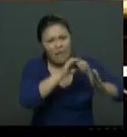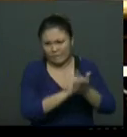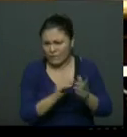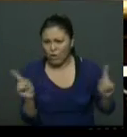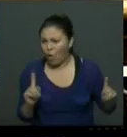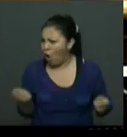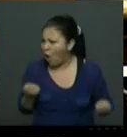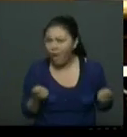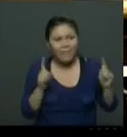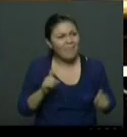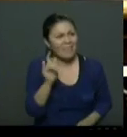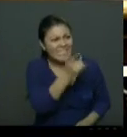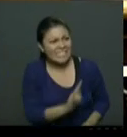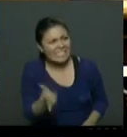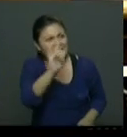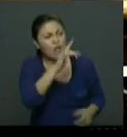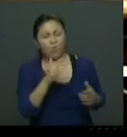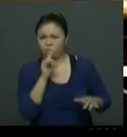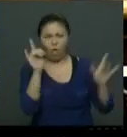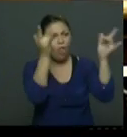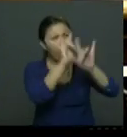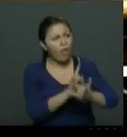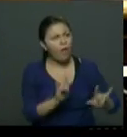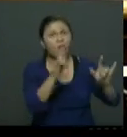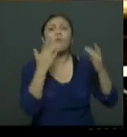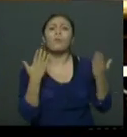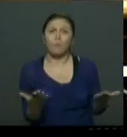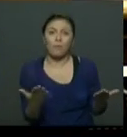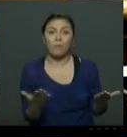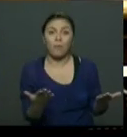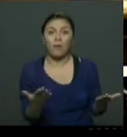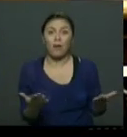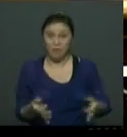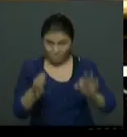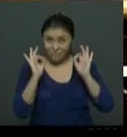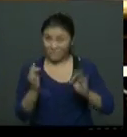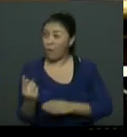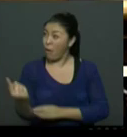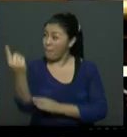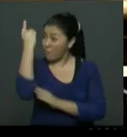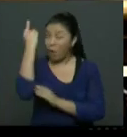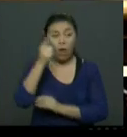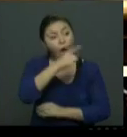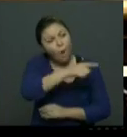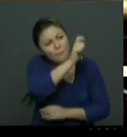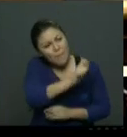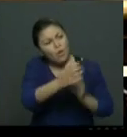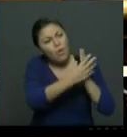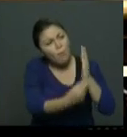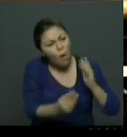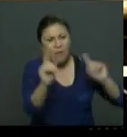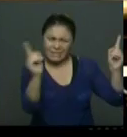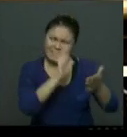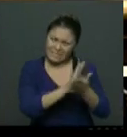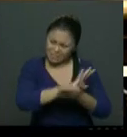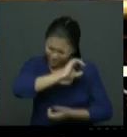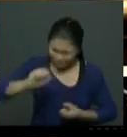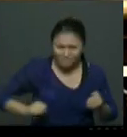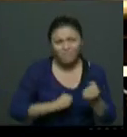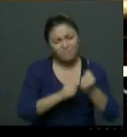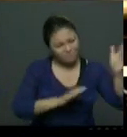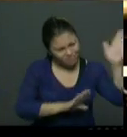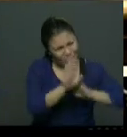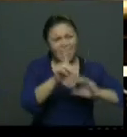vía esta clientelización que puede ejercer el Estado. No son políticas orientadas a superar las condiciones de pobreza, a educar al